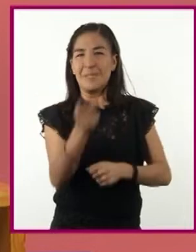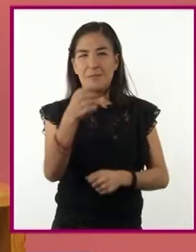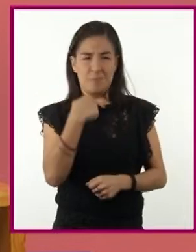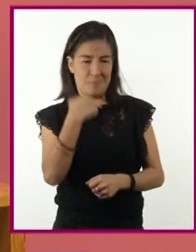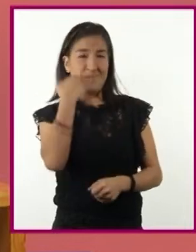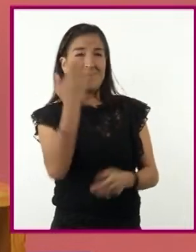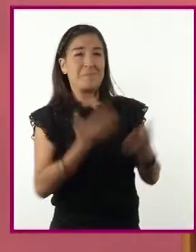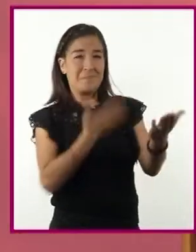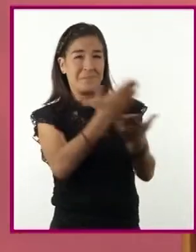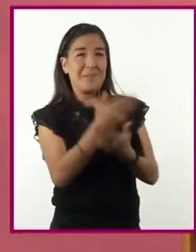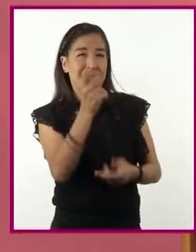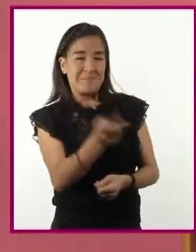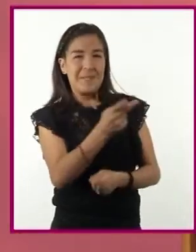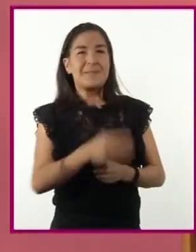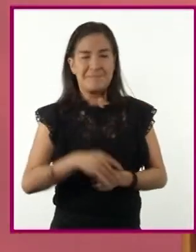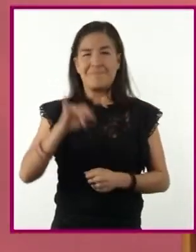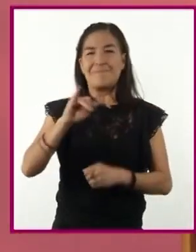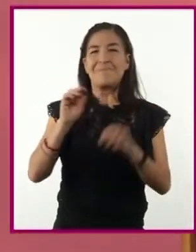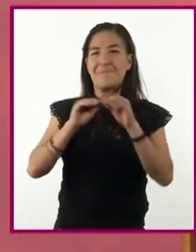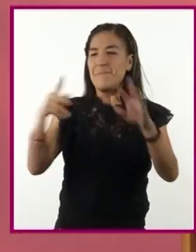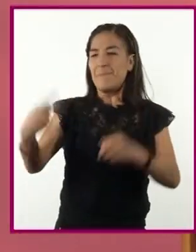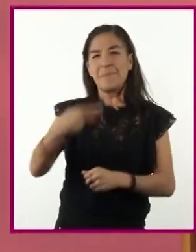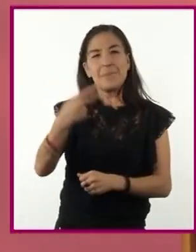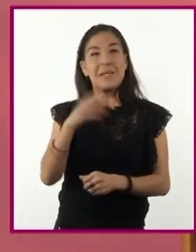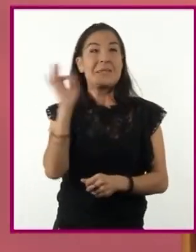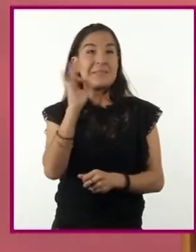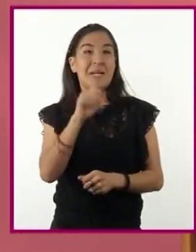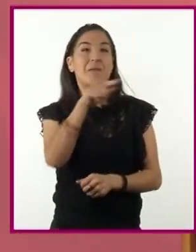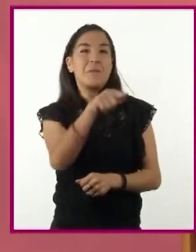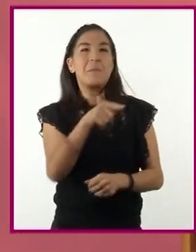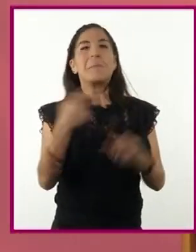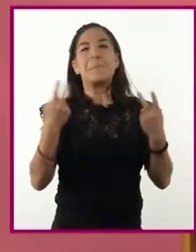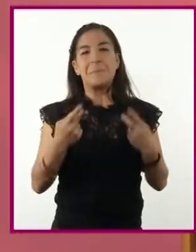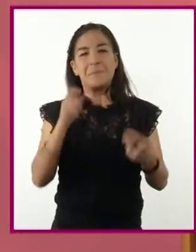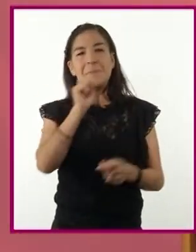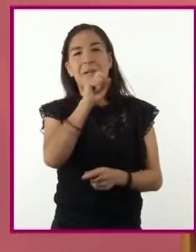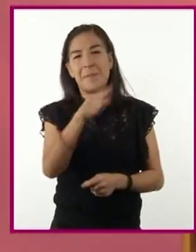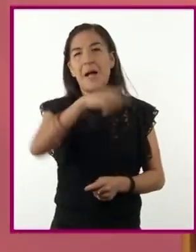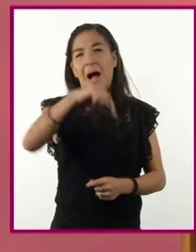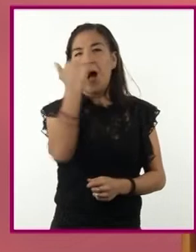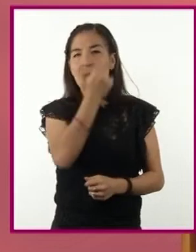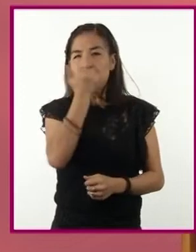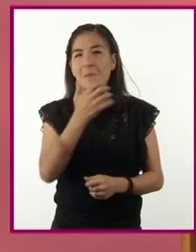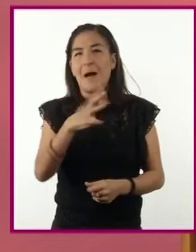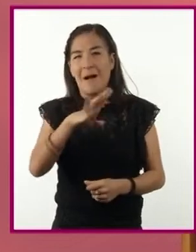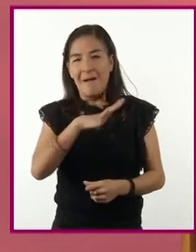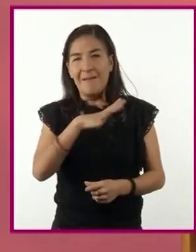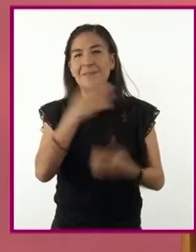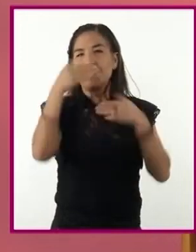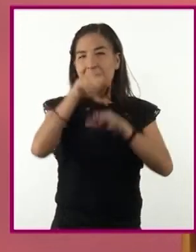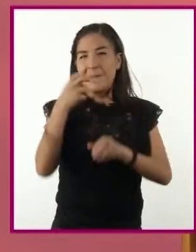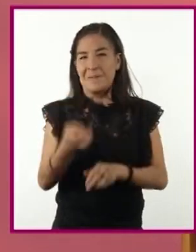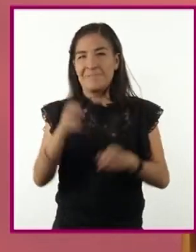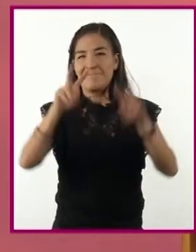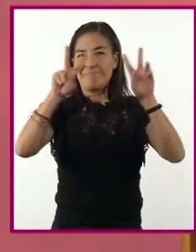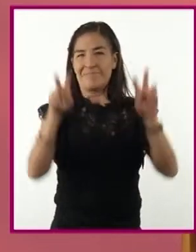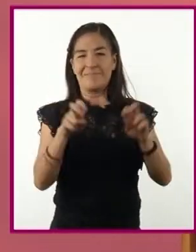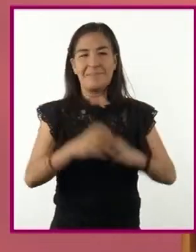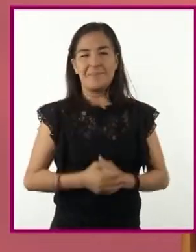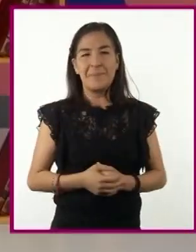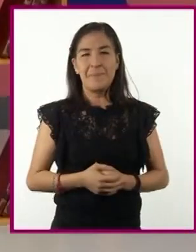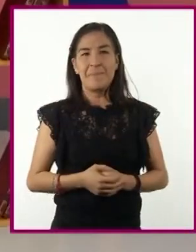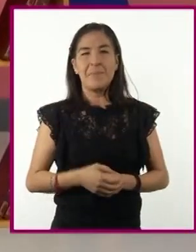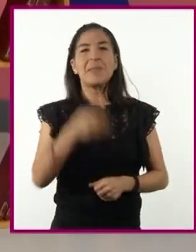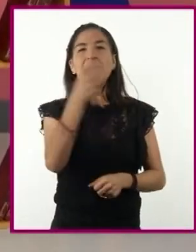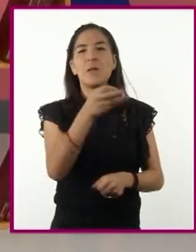Claro que sí. Probablemente coincidan con las interrogantes que los alumnos tienen sobre este tema. Para que